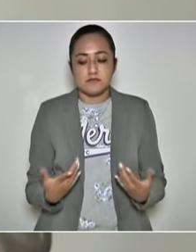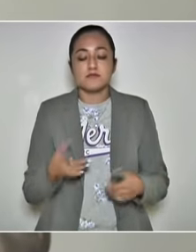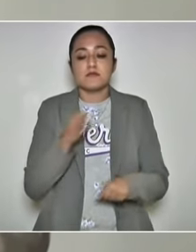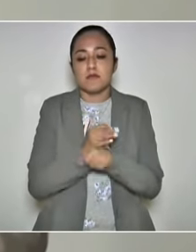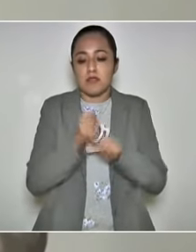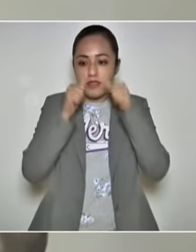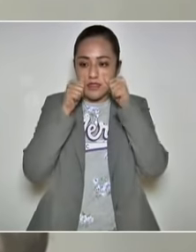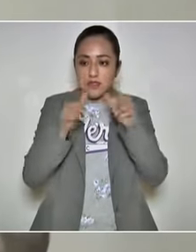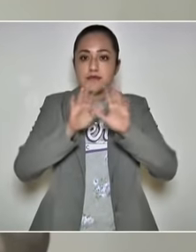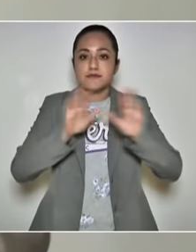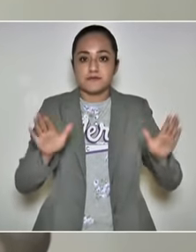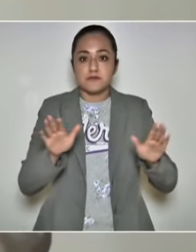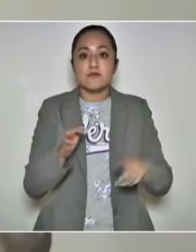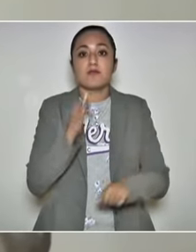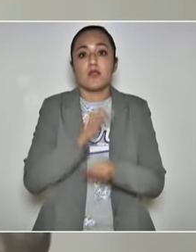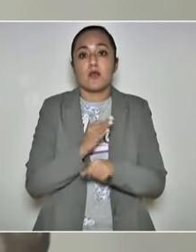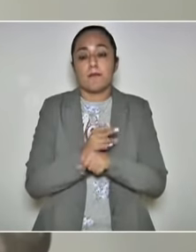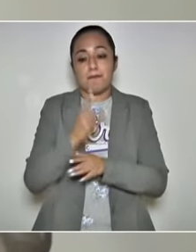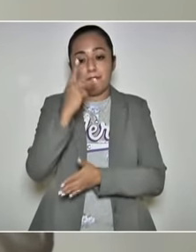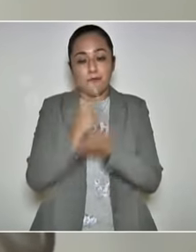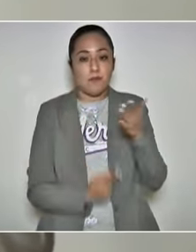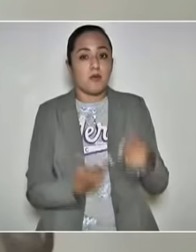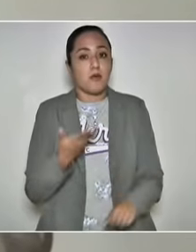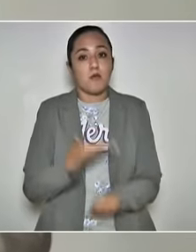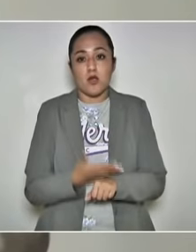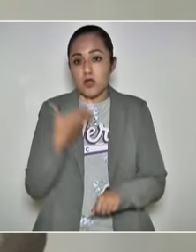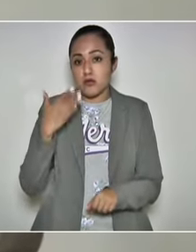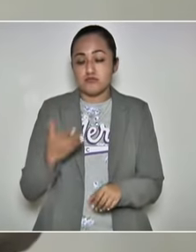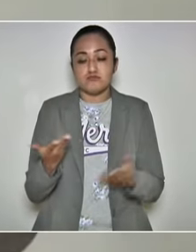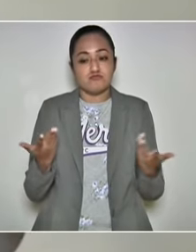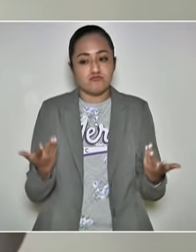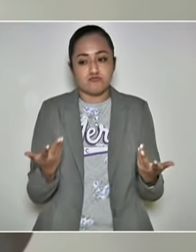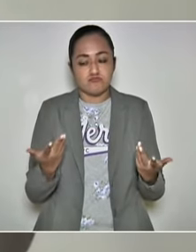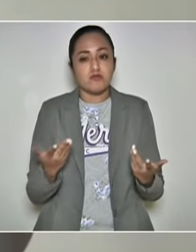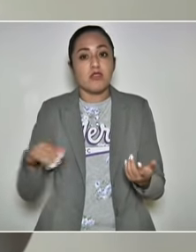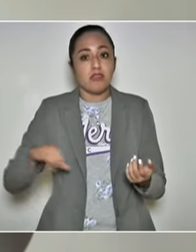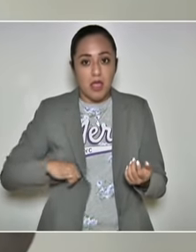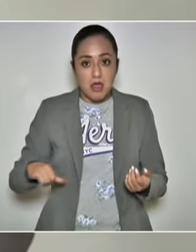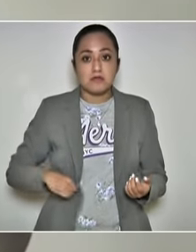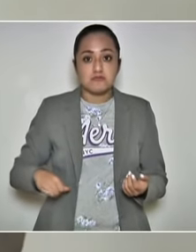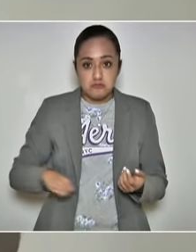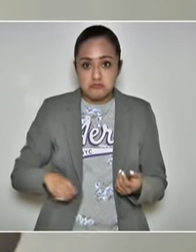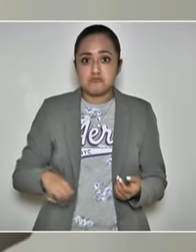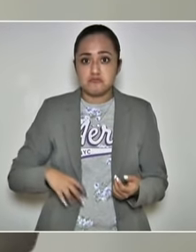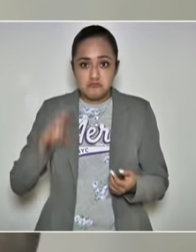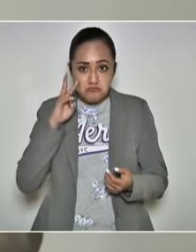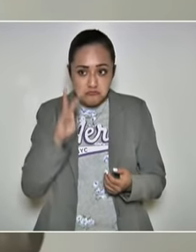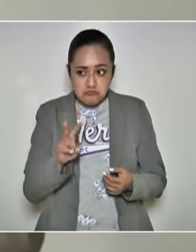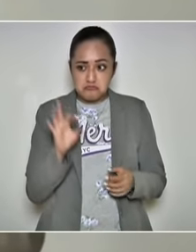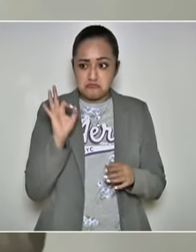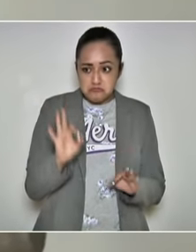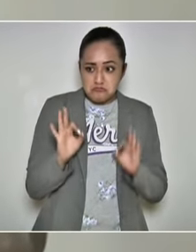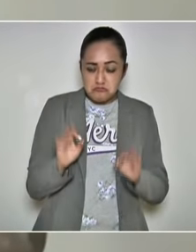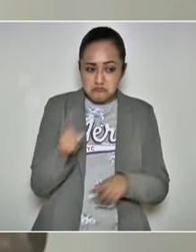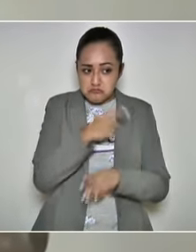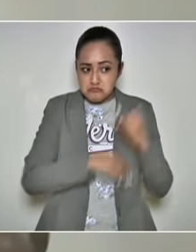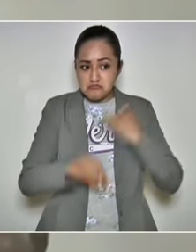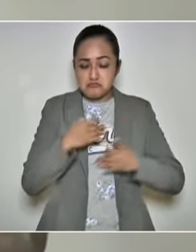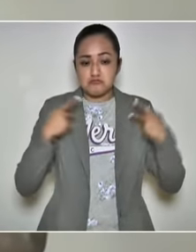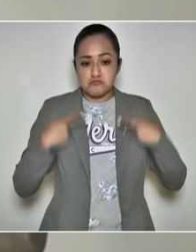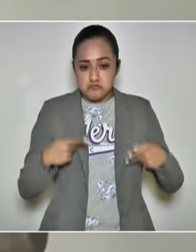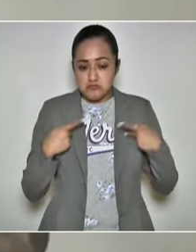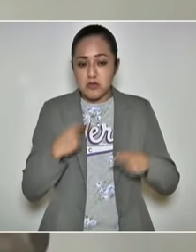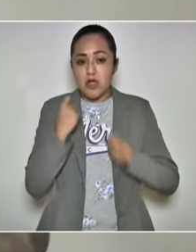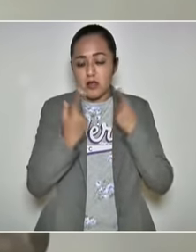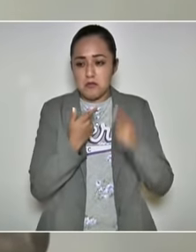atendiendo. Es un programa muy, muy interesante, muy bueno para la población. Así que